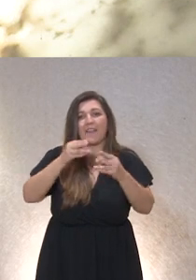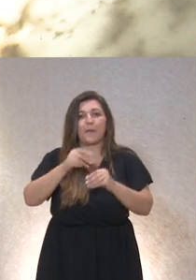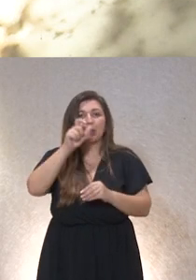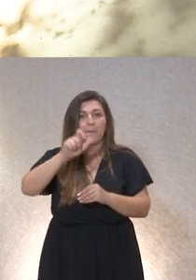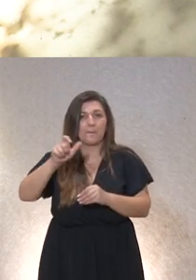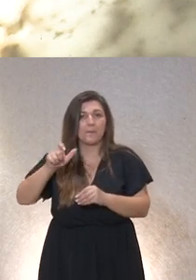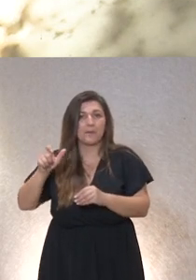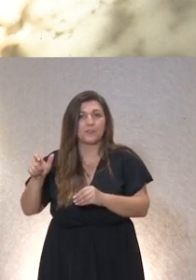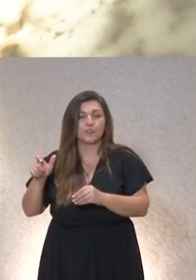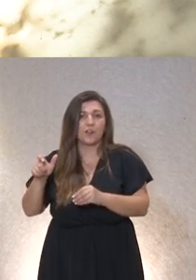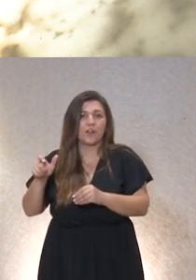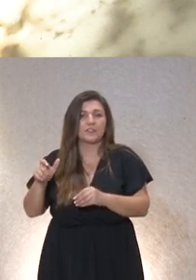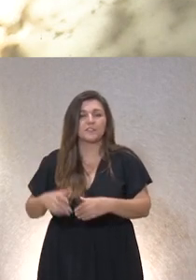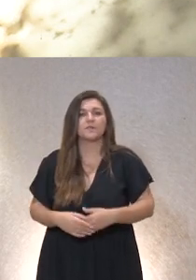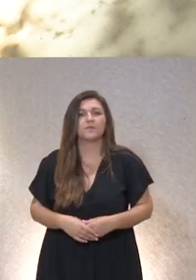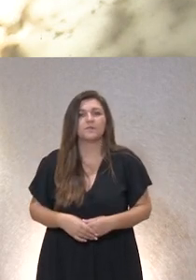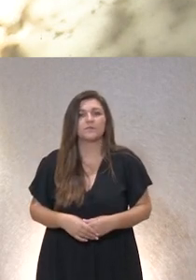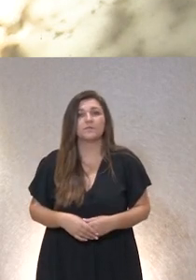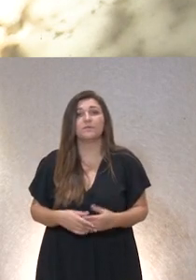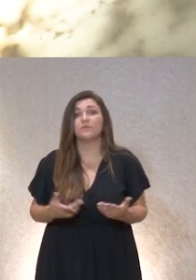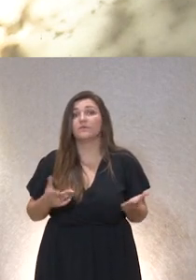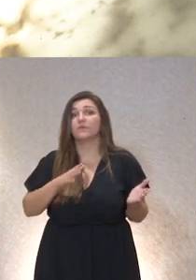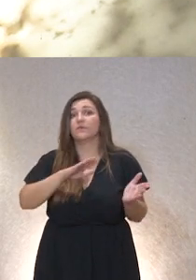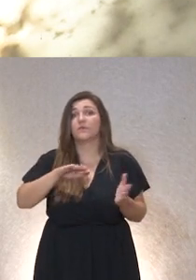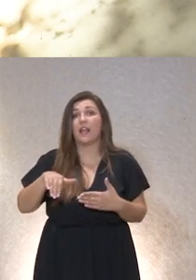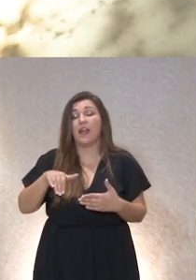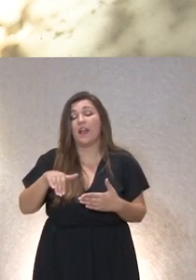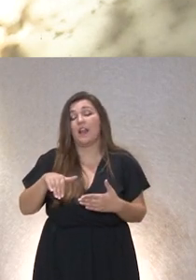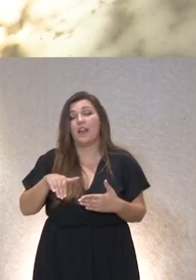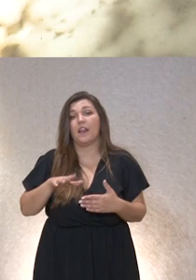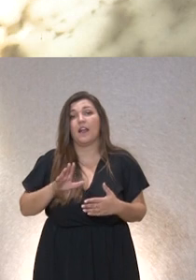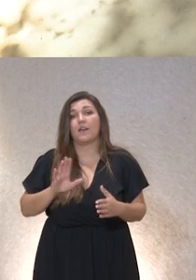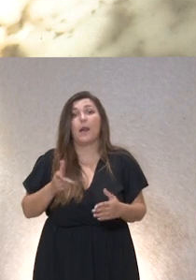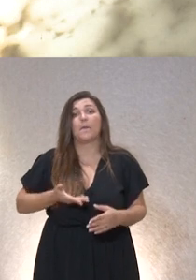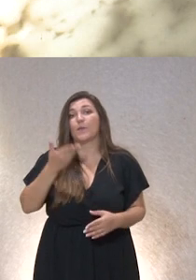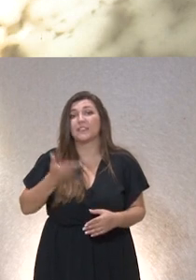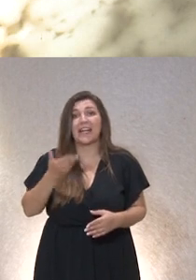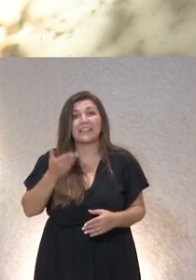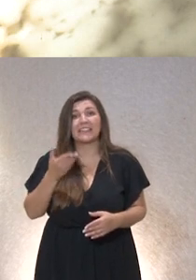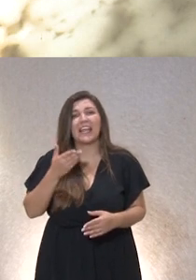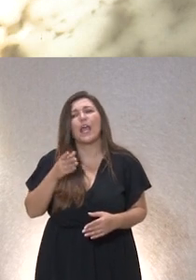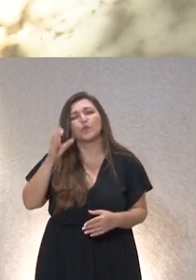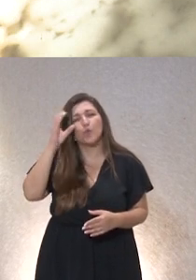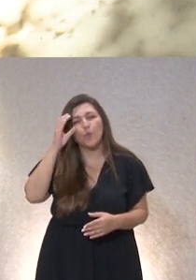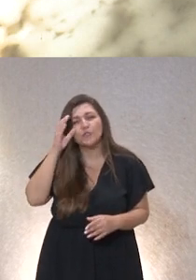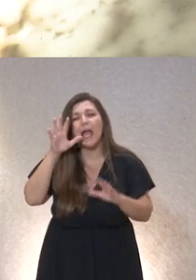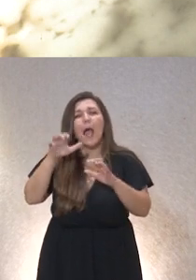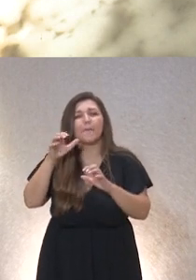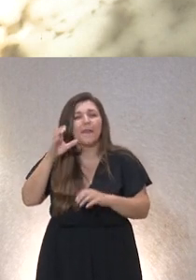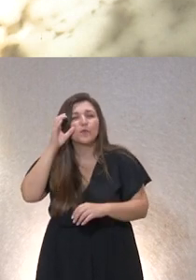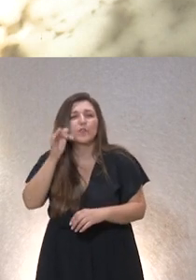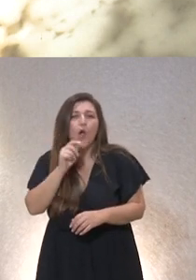las personas a las que apoyamos y para finalizar pues de ahí que bueno es muy importante entonces pues tenerlas escucharlas aprender a escucharlas